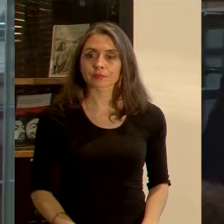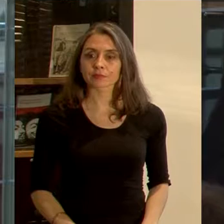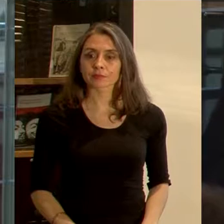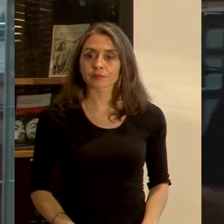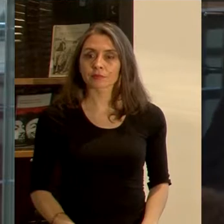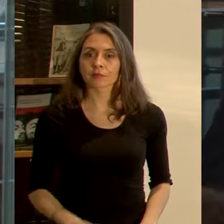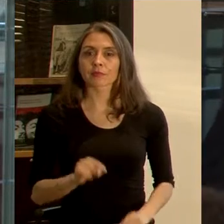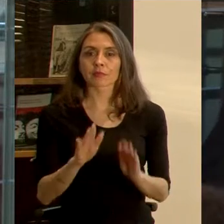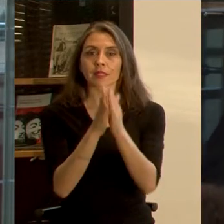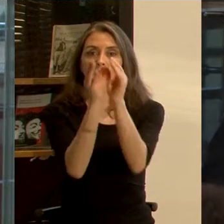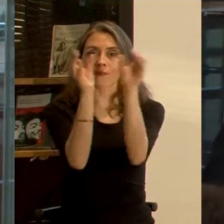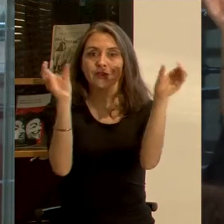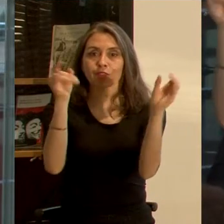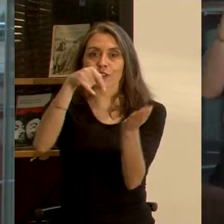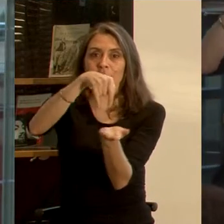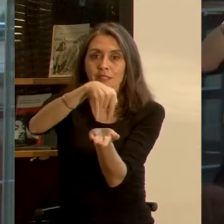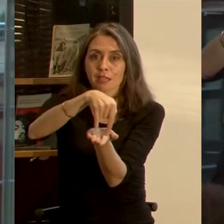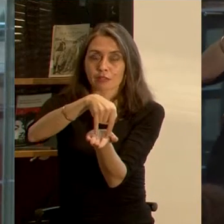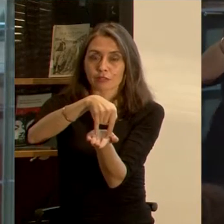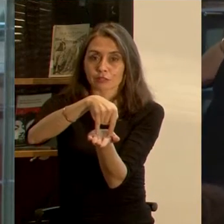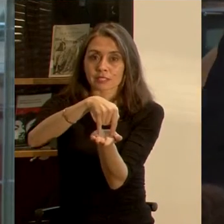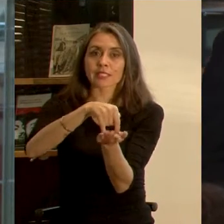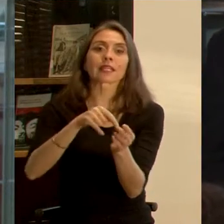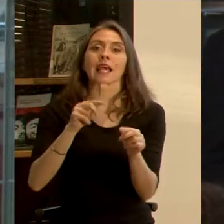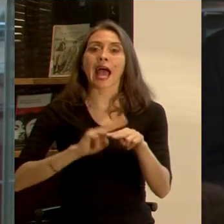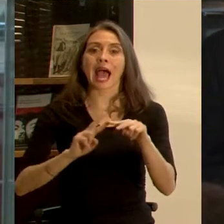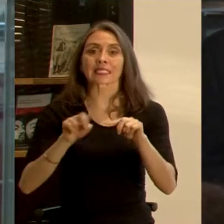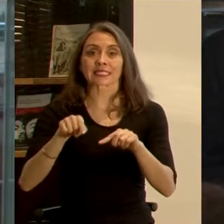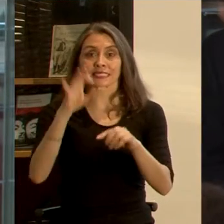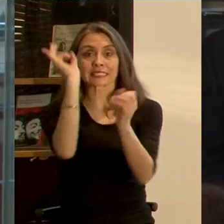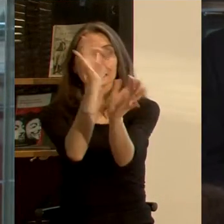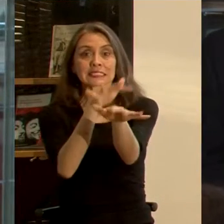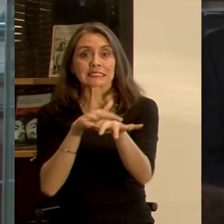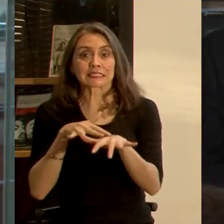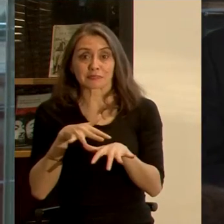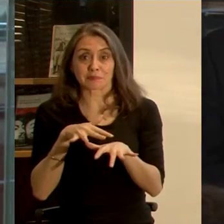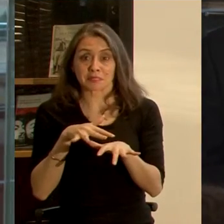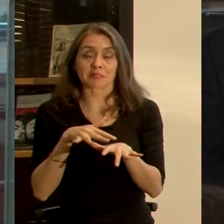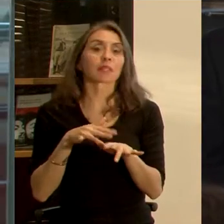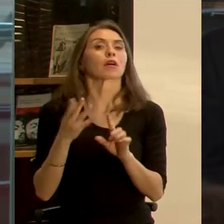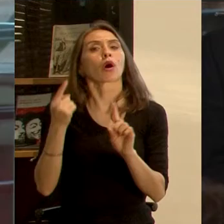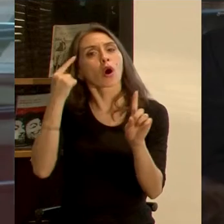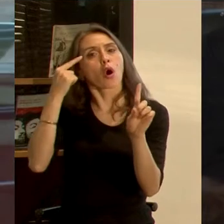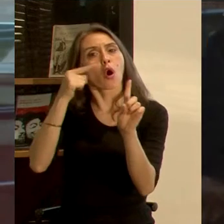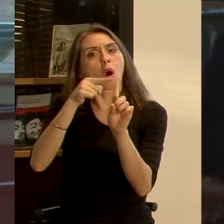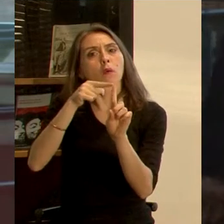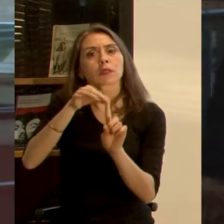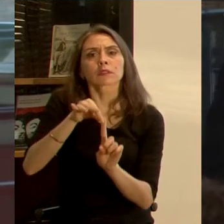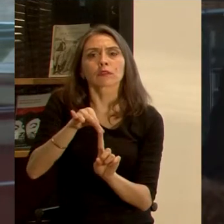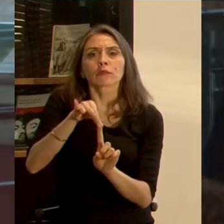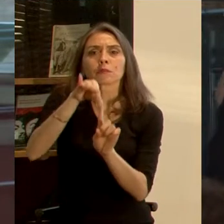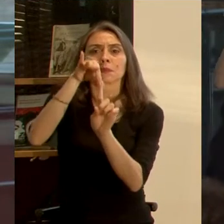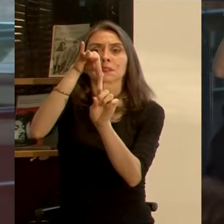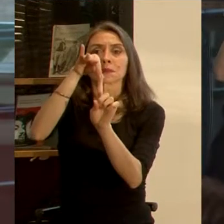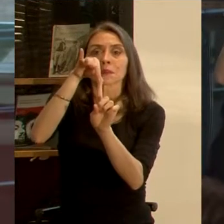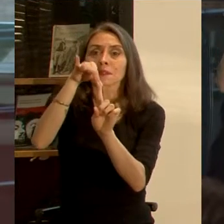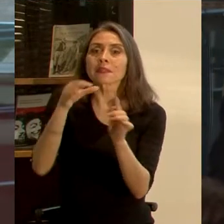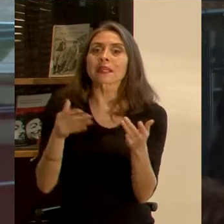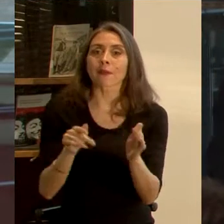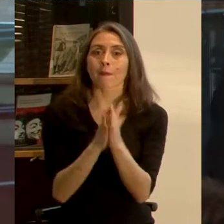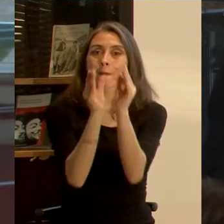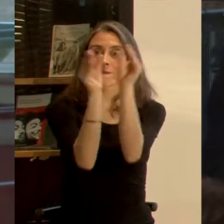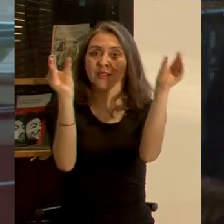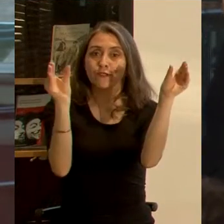Para la Biblioteca del Congreso Nacional, la realización de este evento responde a uno de sus objetivos centrales, en tanto